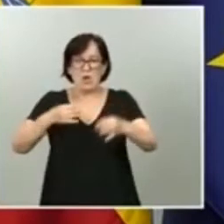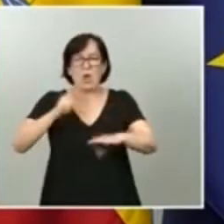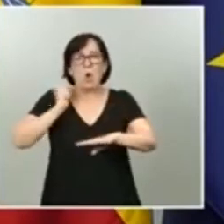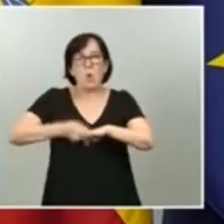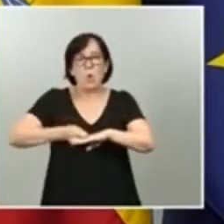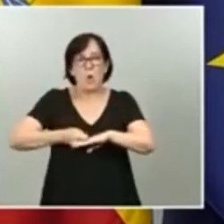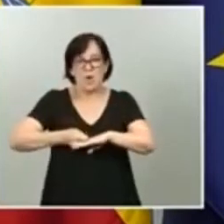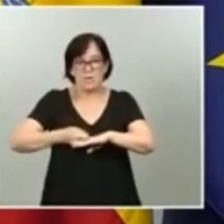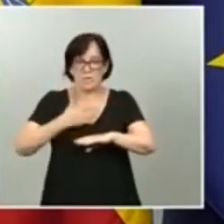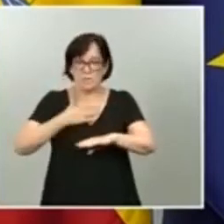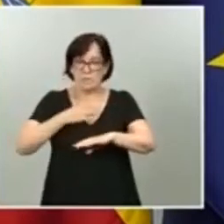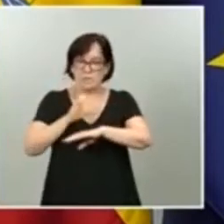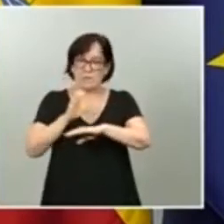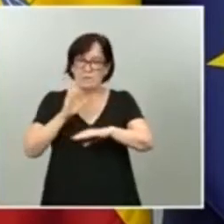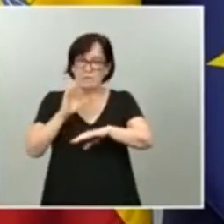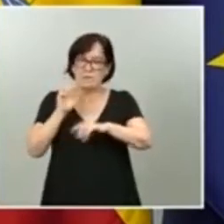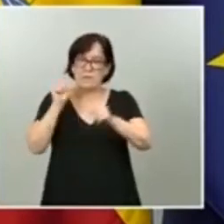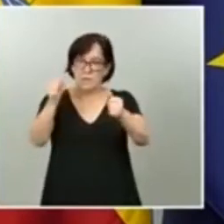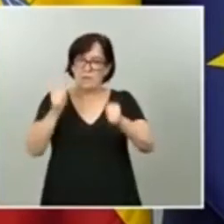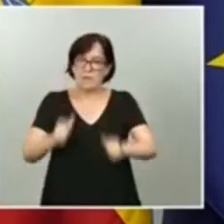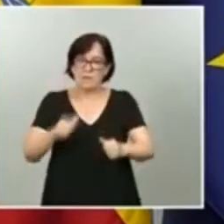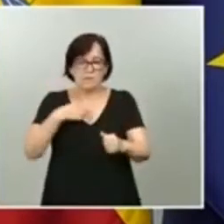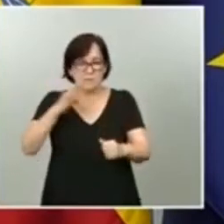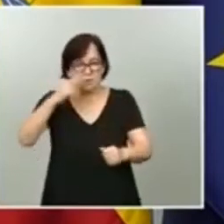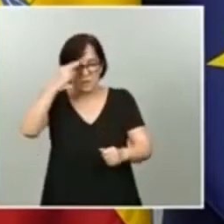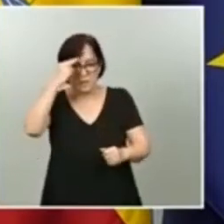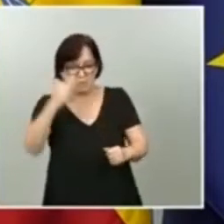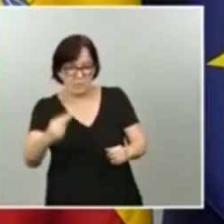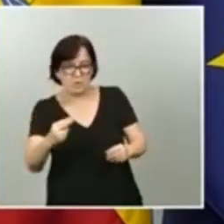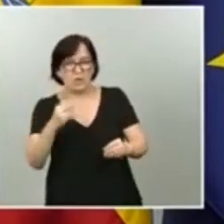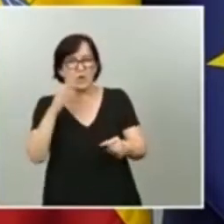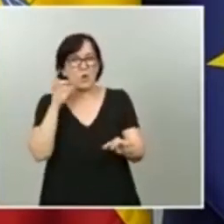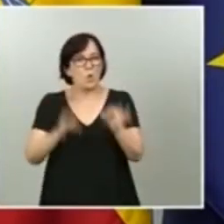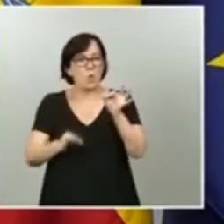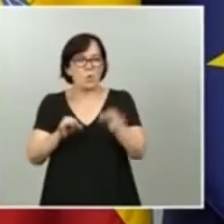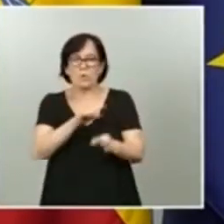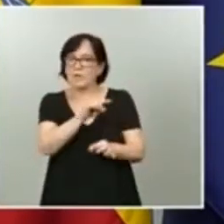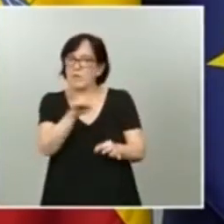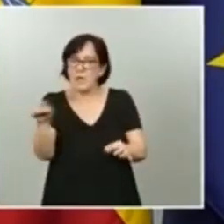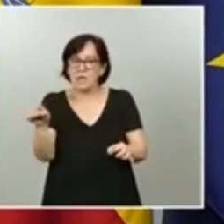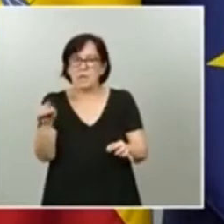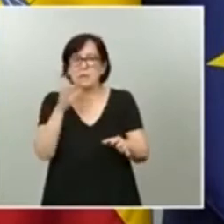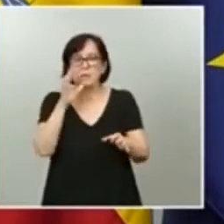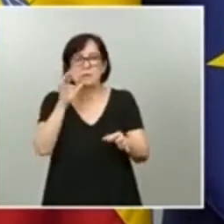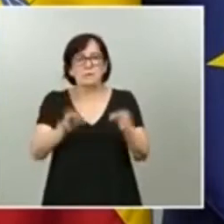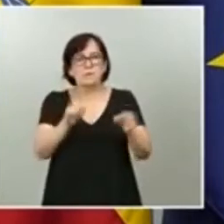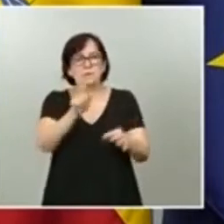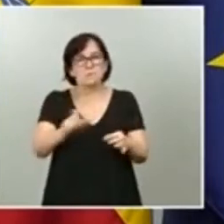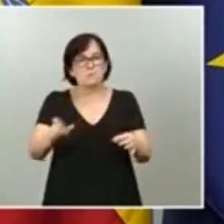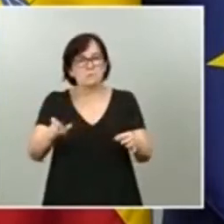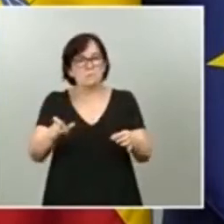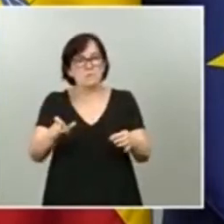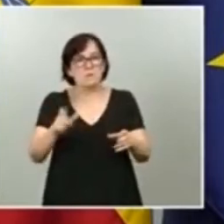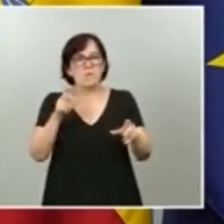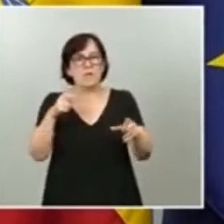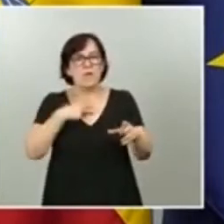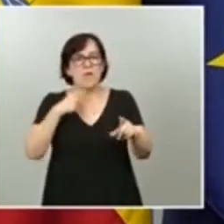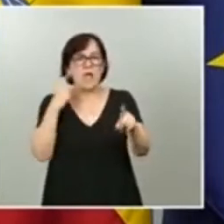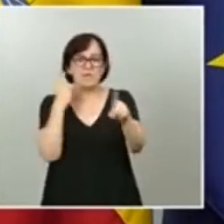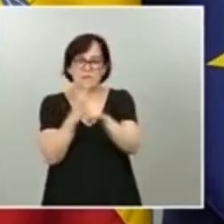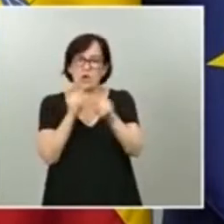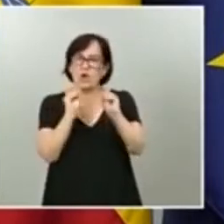lo que hay hacer es absolutamente respetuoso con las actuaciones judiciales y, por tanto, dejar que la Fiscalía, desde la autonomía de su